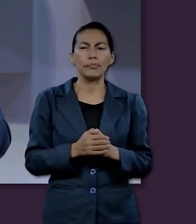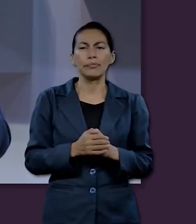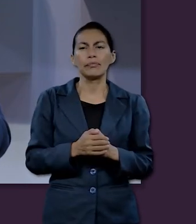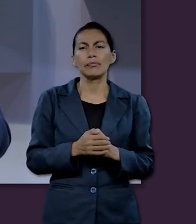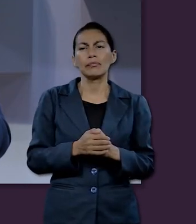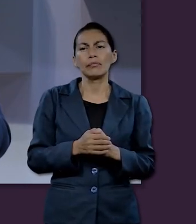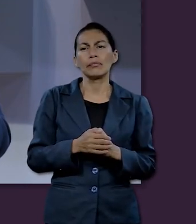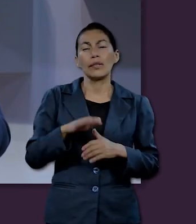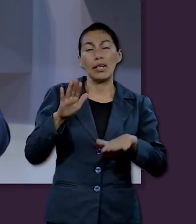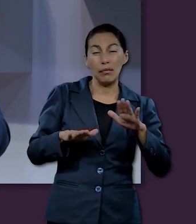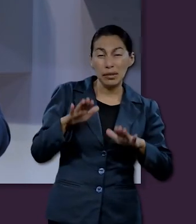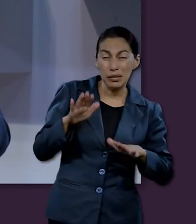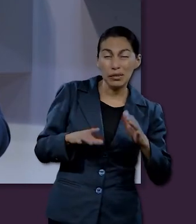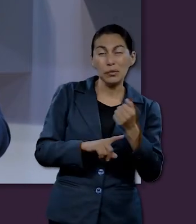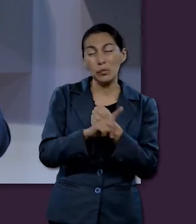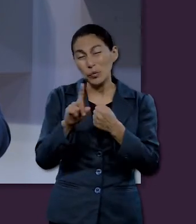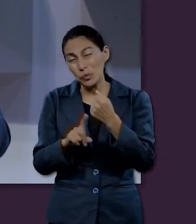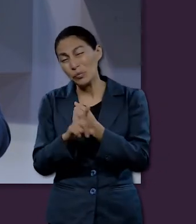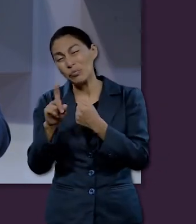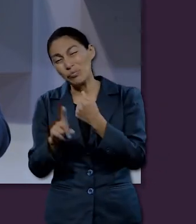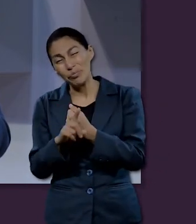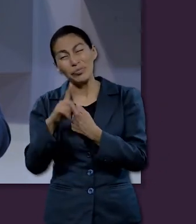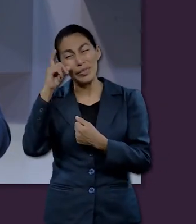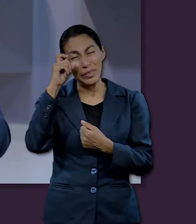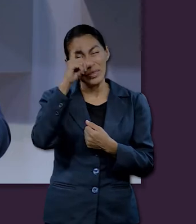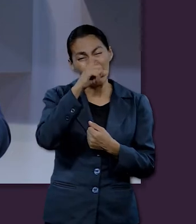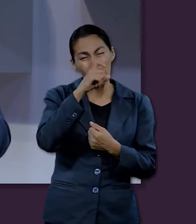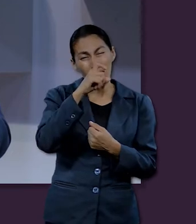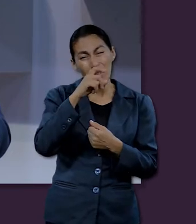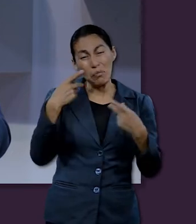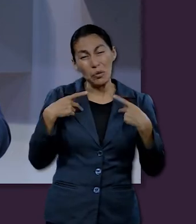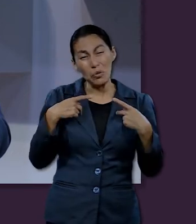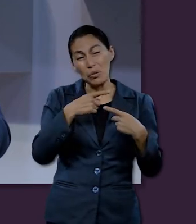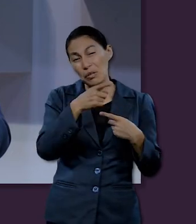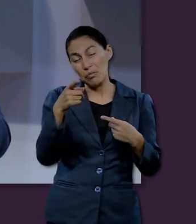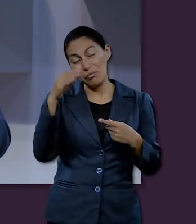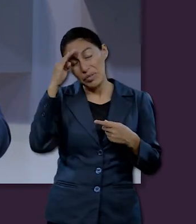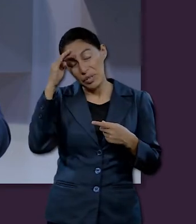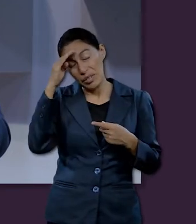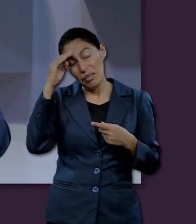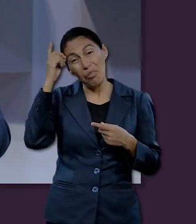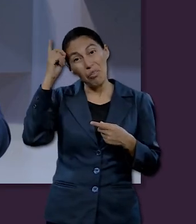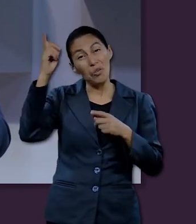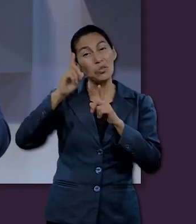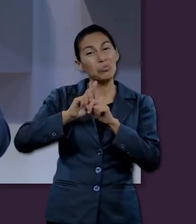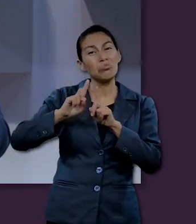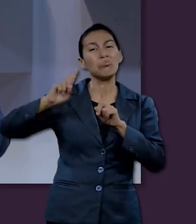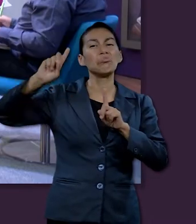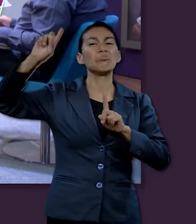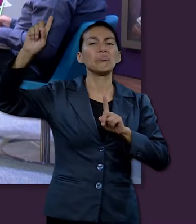ejemplo, cuando surgen problemas, suponemos que Dios nos ha abandonado